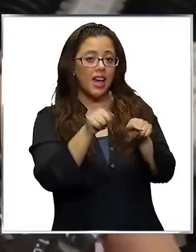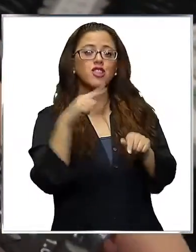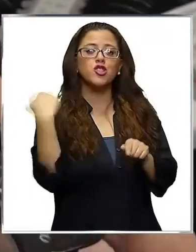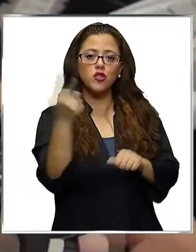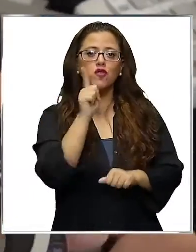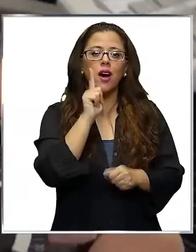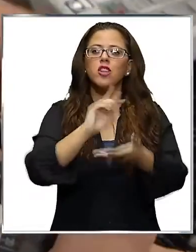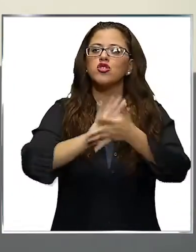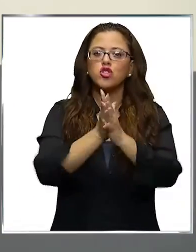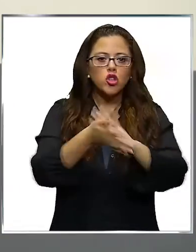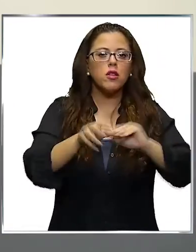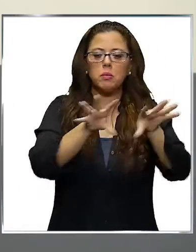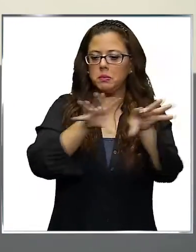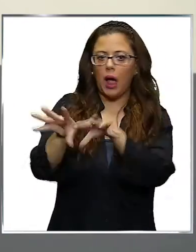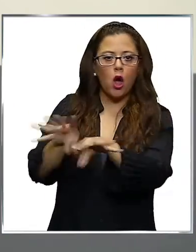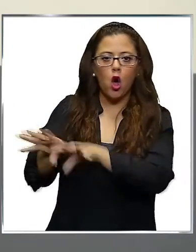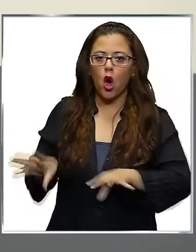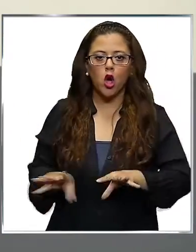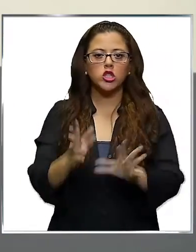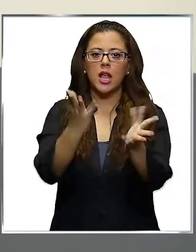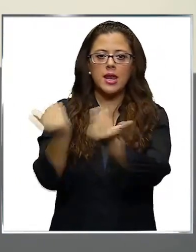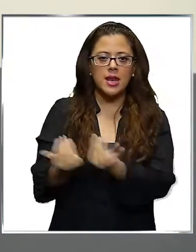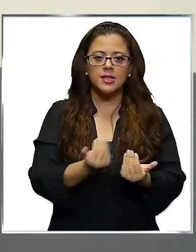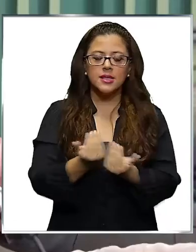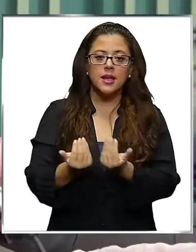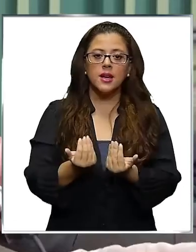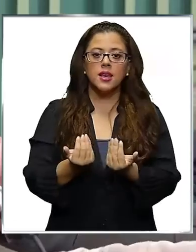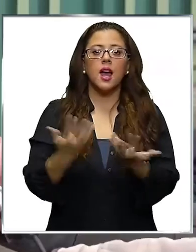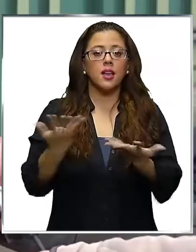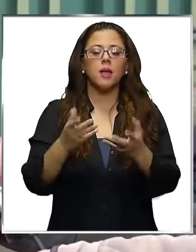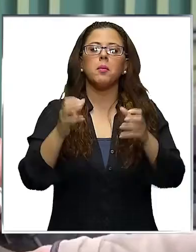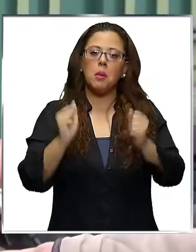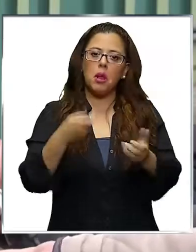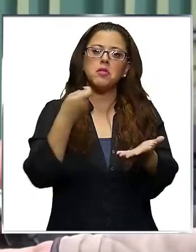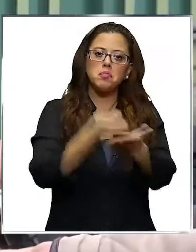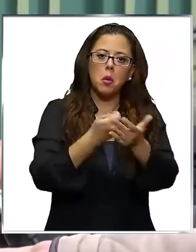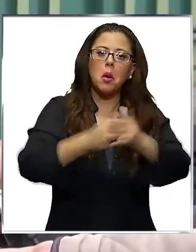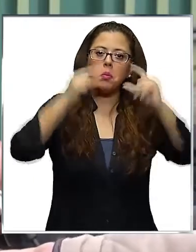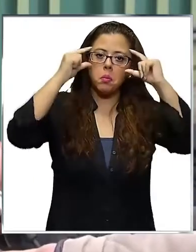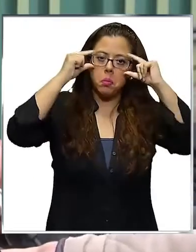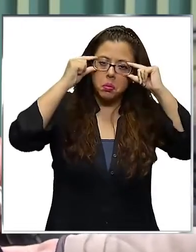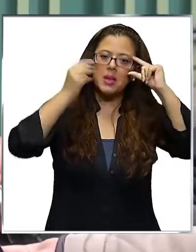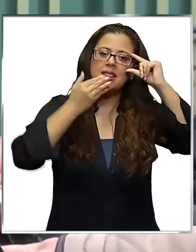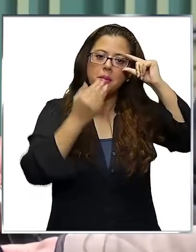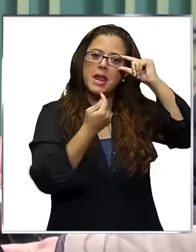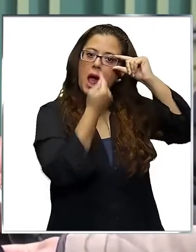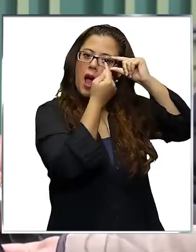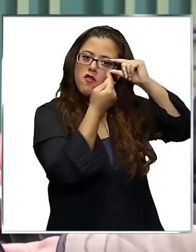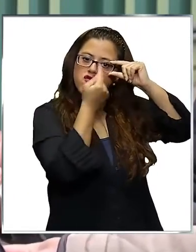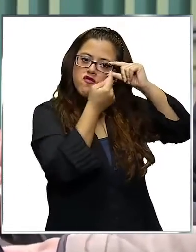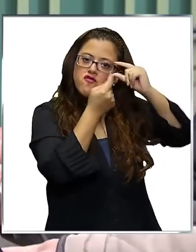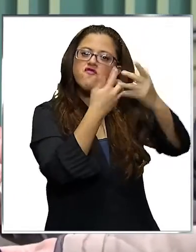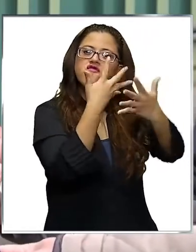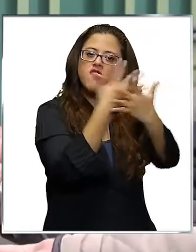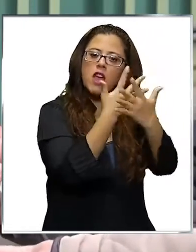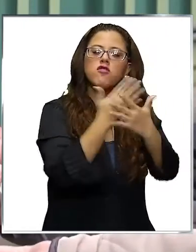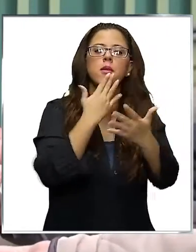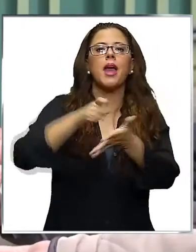a poder tener todo lo que es la implementación, que es para la compra de lentes, compra de cristales,